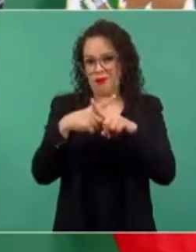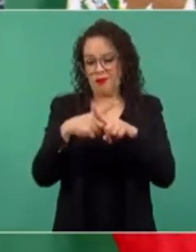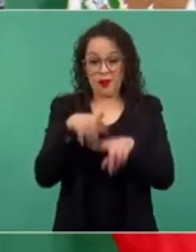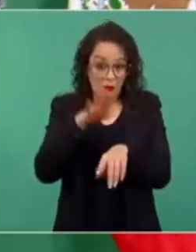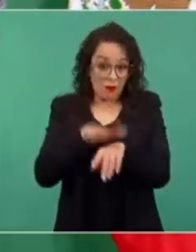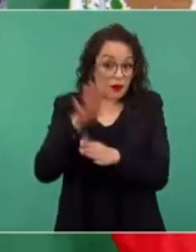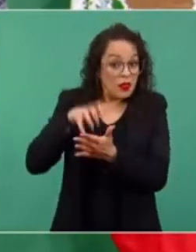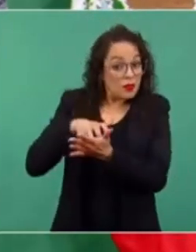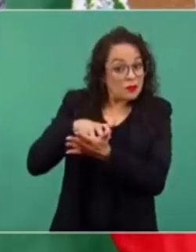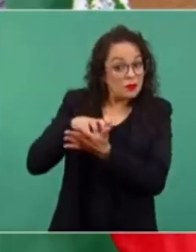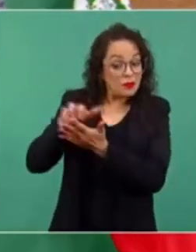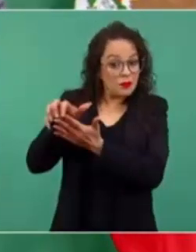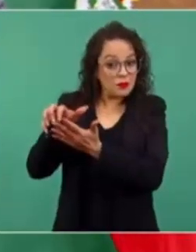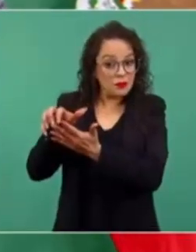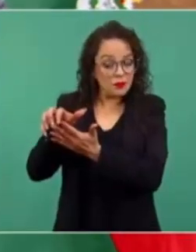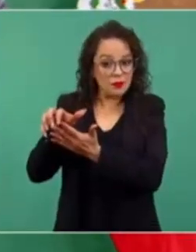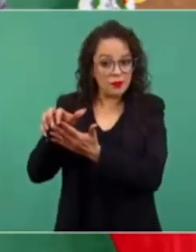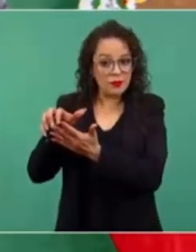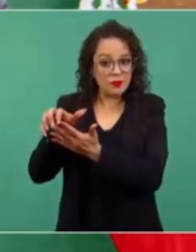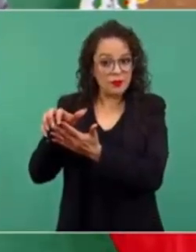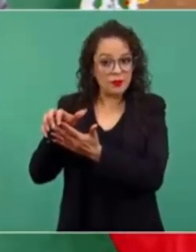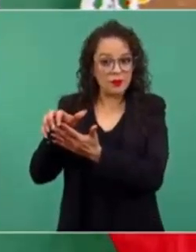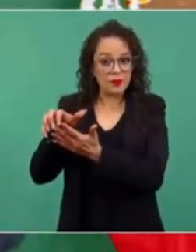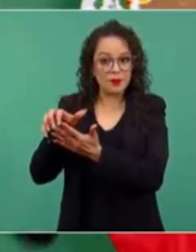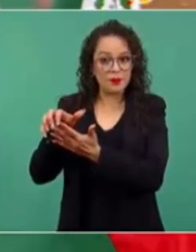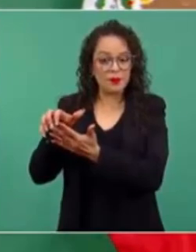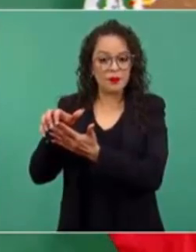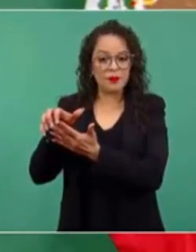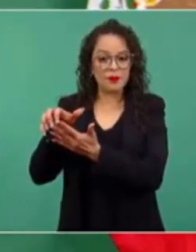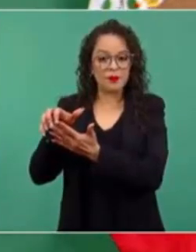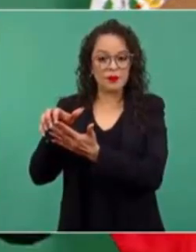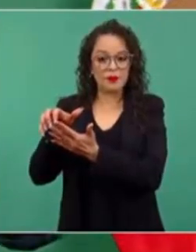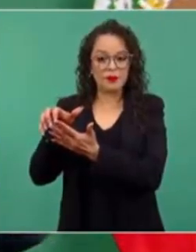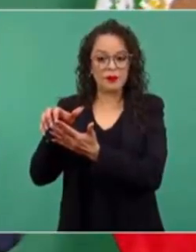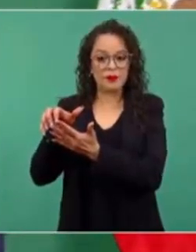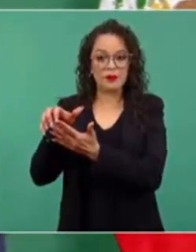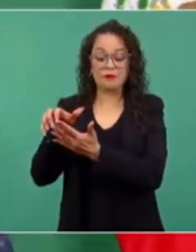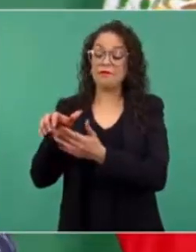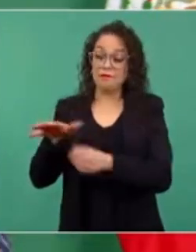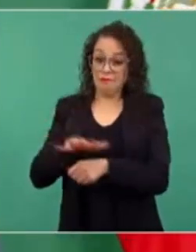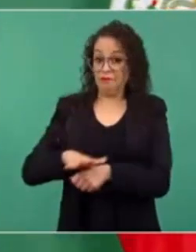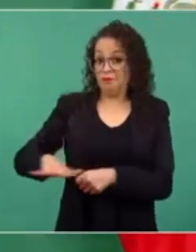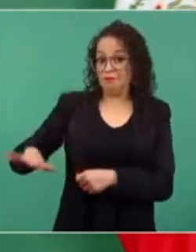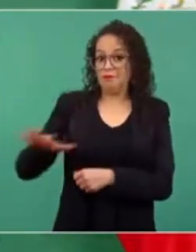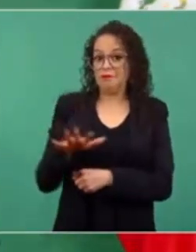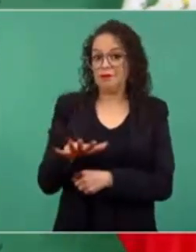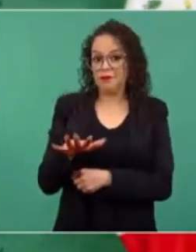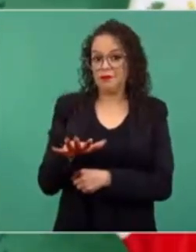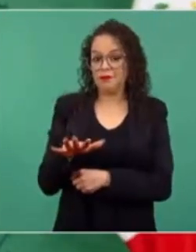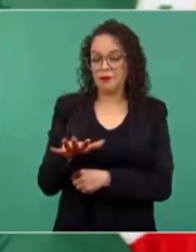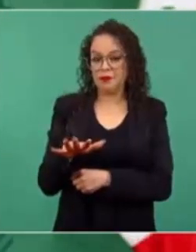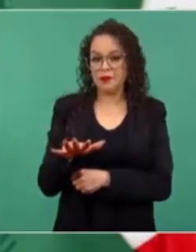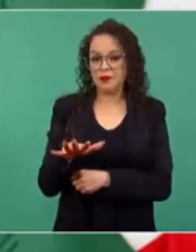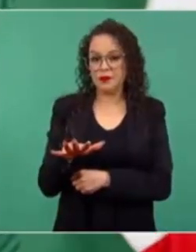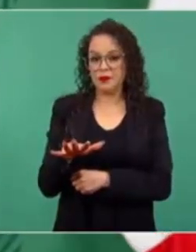están al servicio